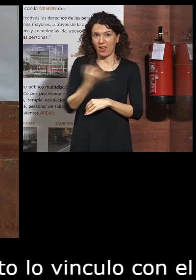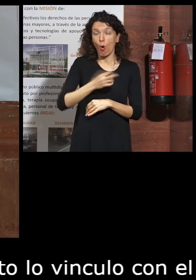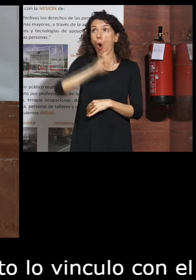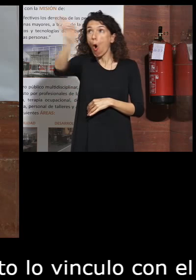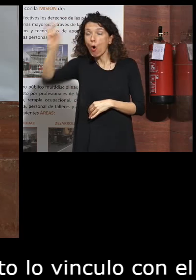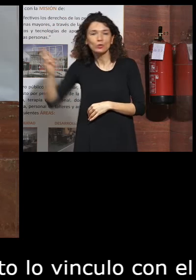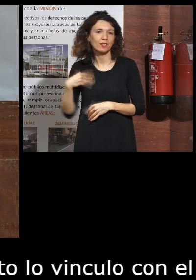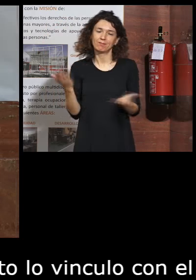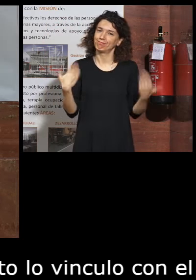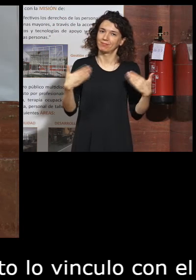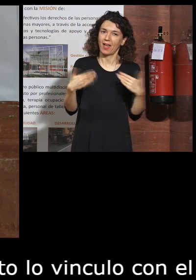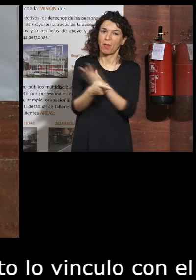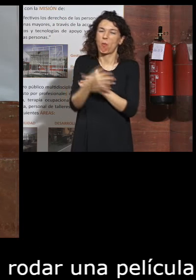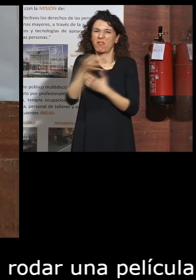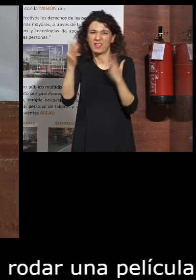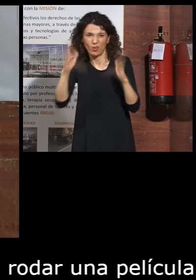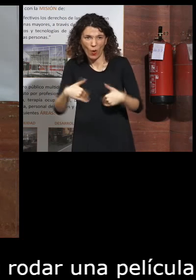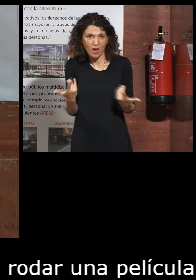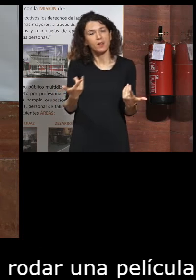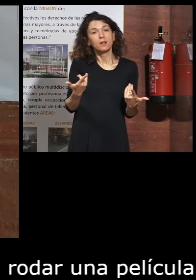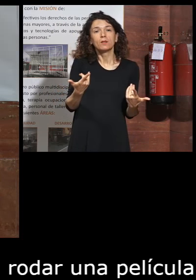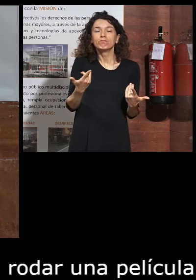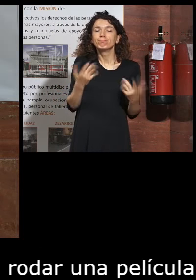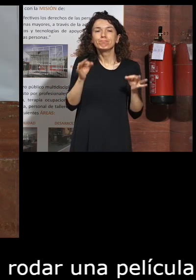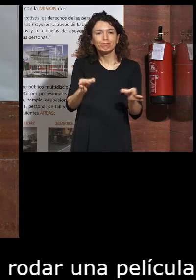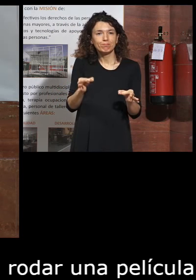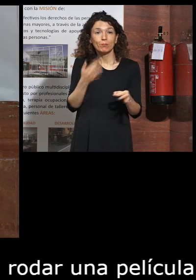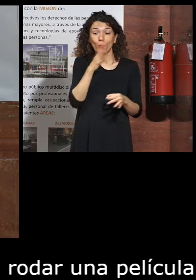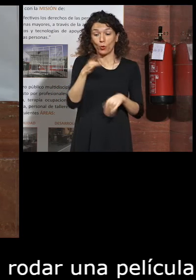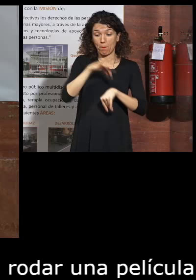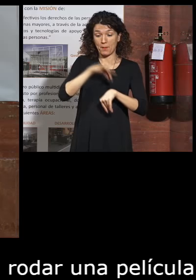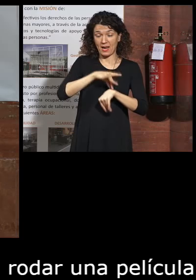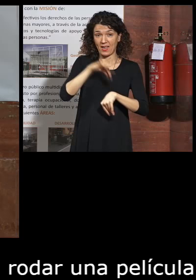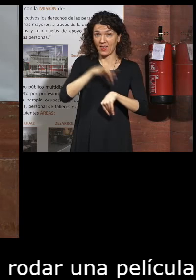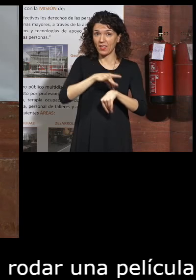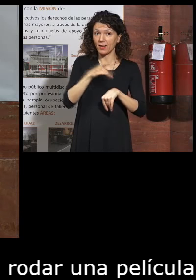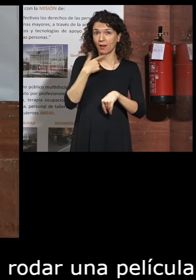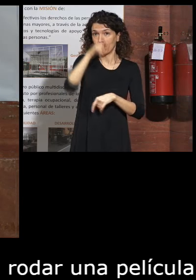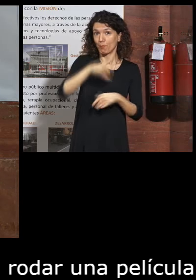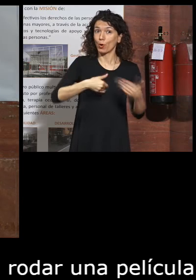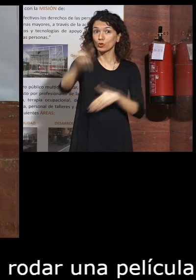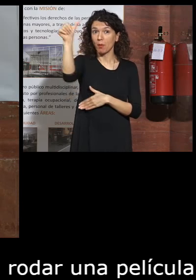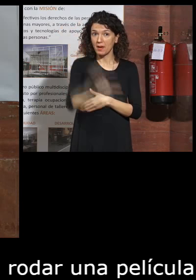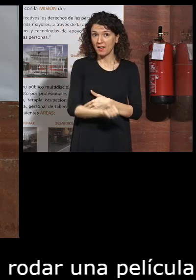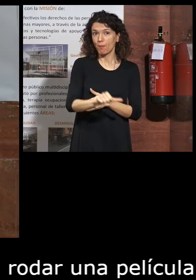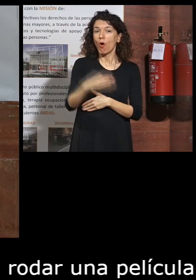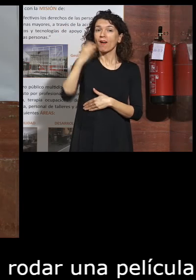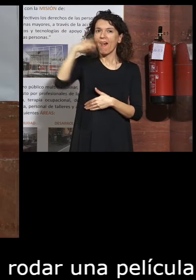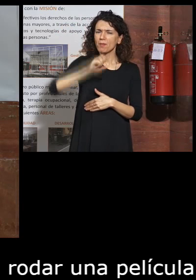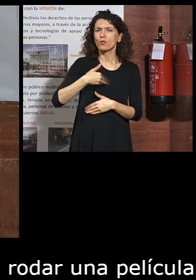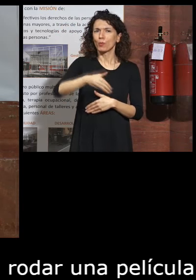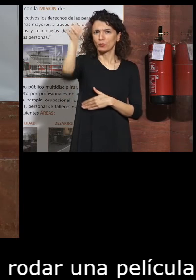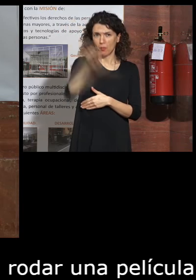otras más imperfectas y menos puras. Sí, porque voy a ser médico de Leo Harlen en la próxima película de Carmen Machi y Leo Harlen.